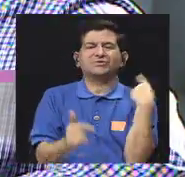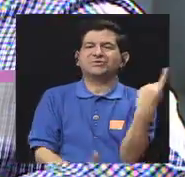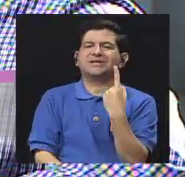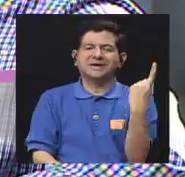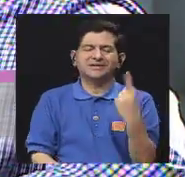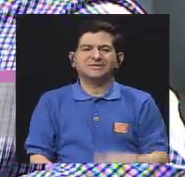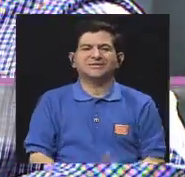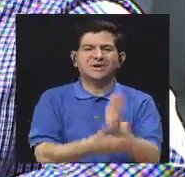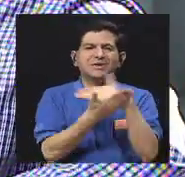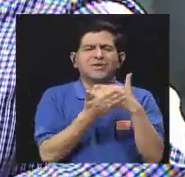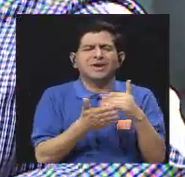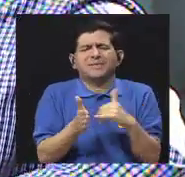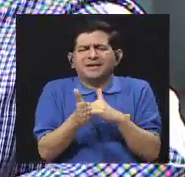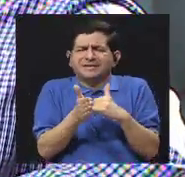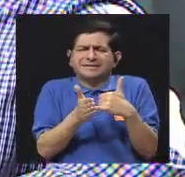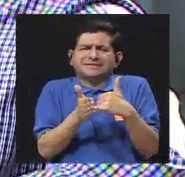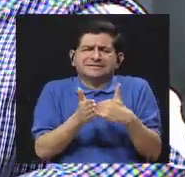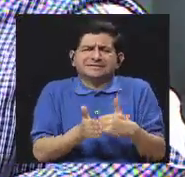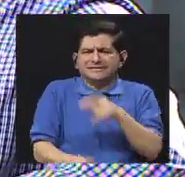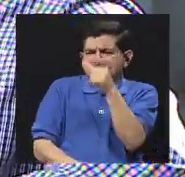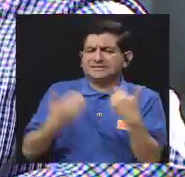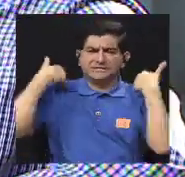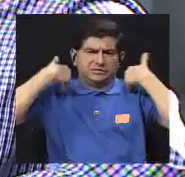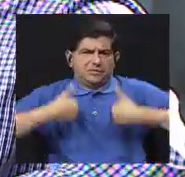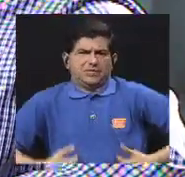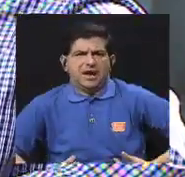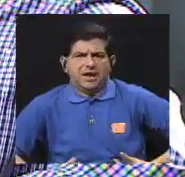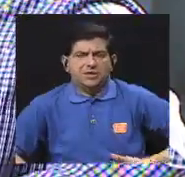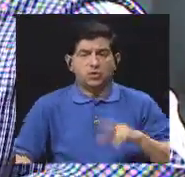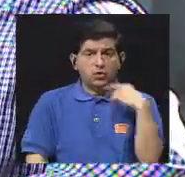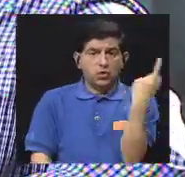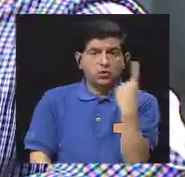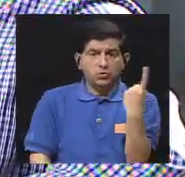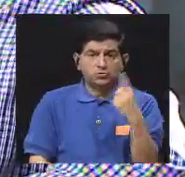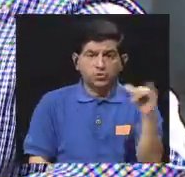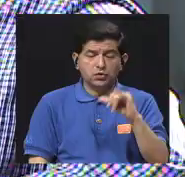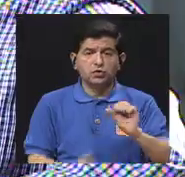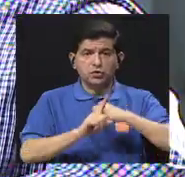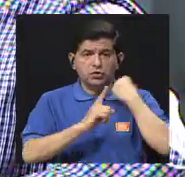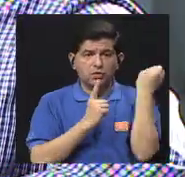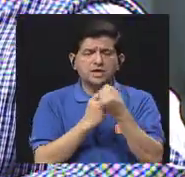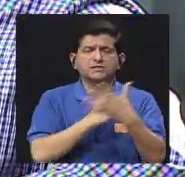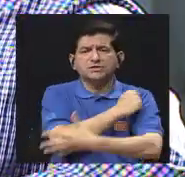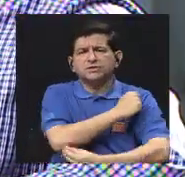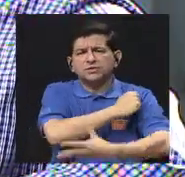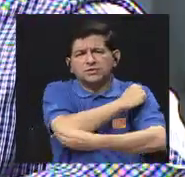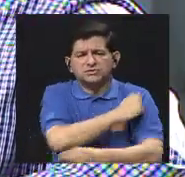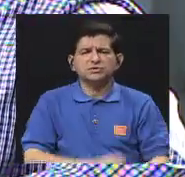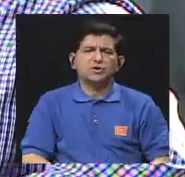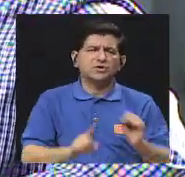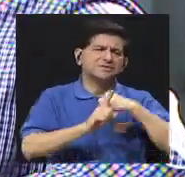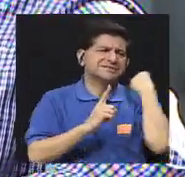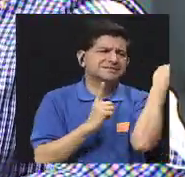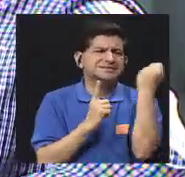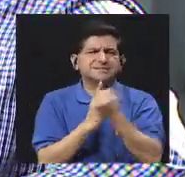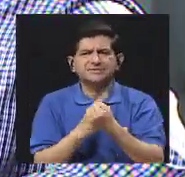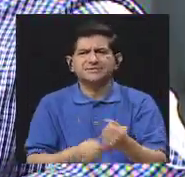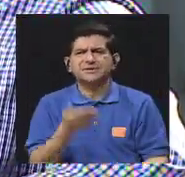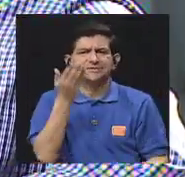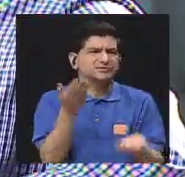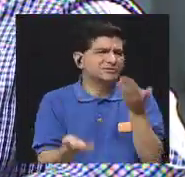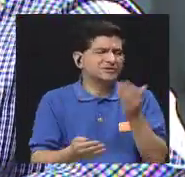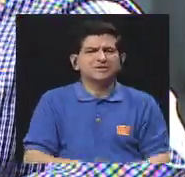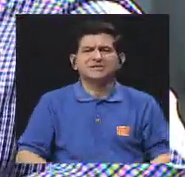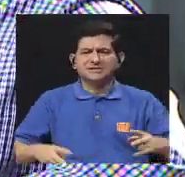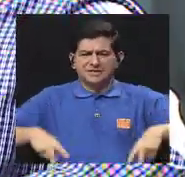con la parte más vulnerable del ser humano y entrar no solo a eso, sino con las condiciones de pobreza, con las condiciones de